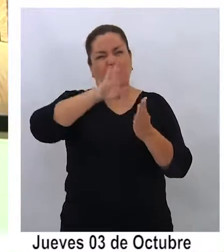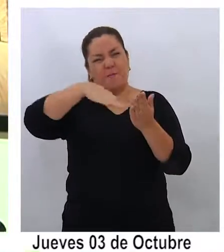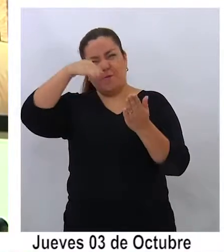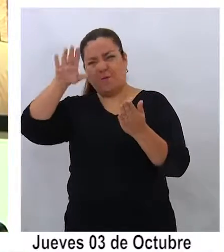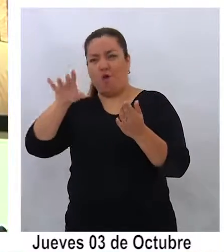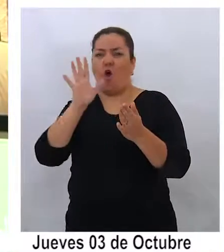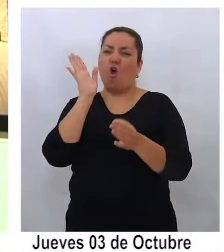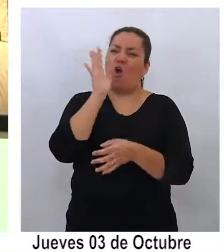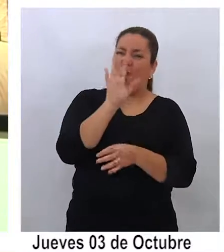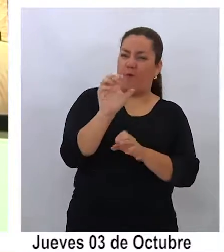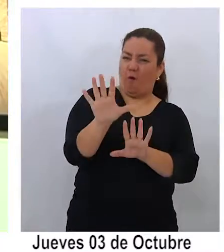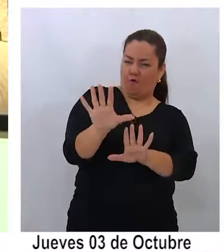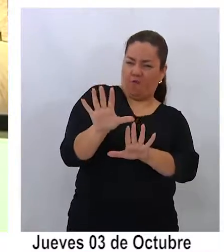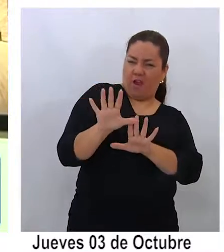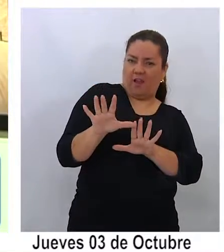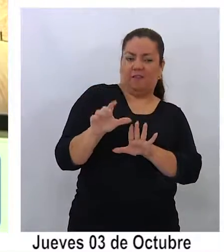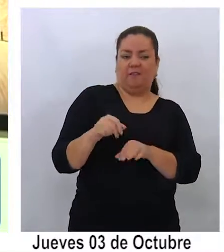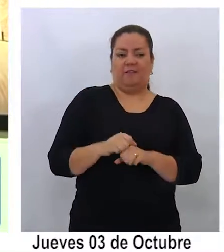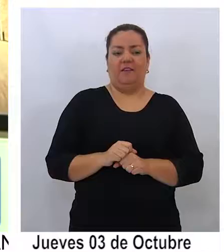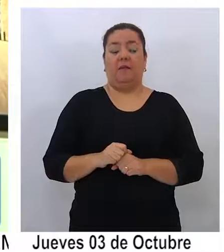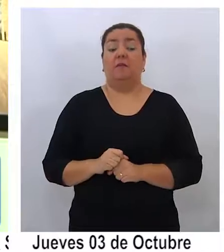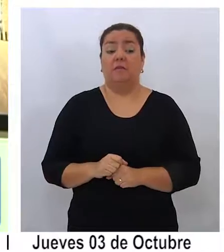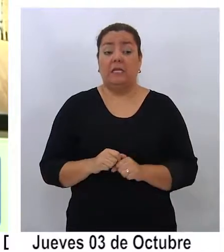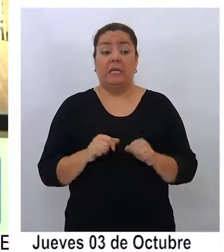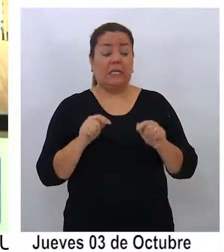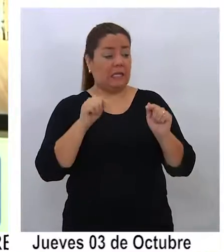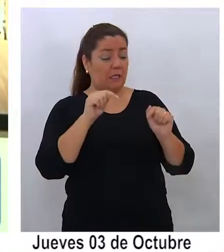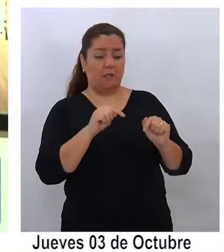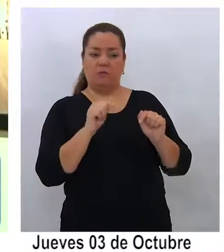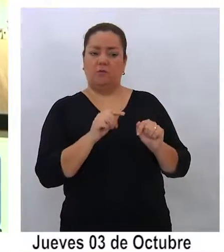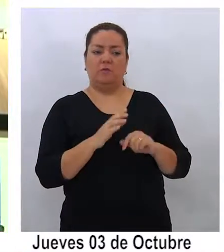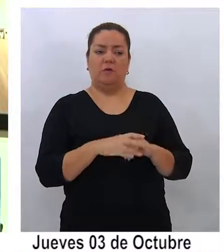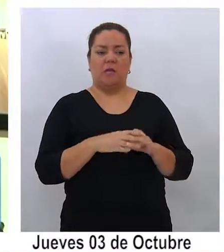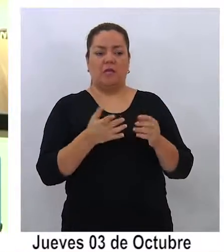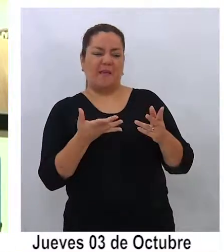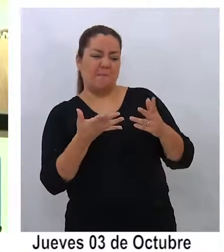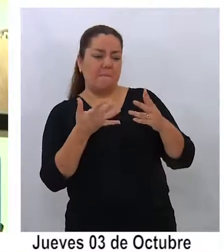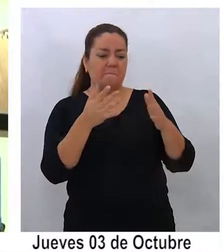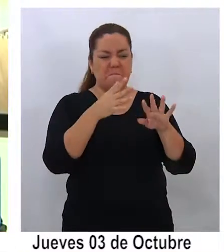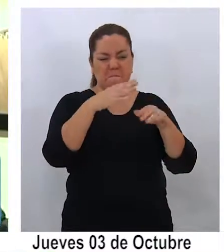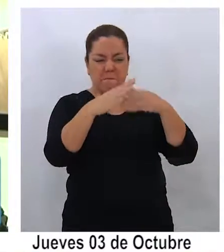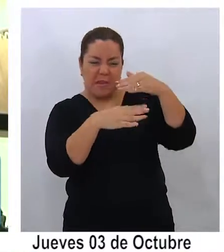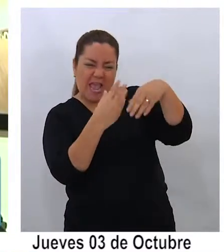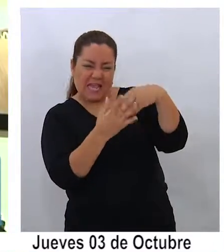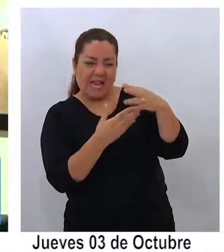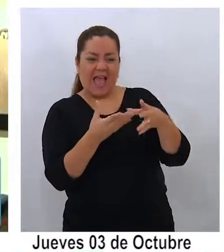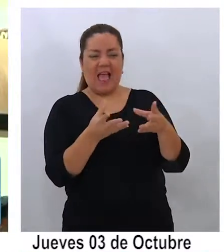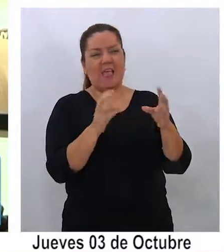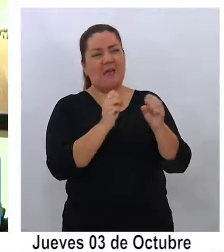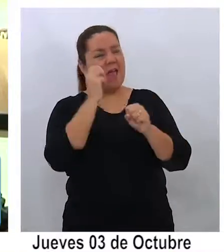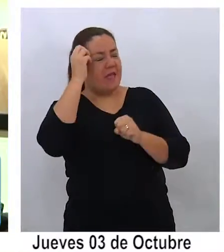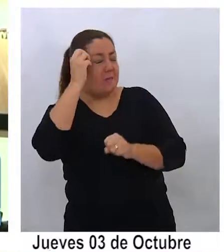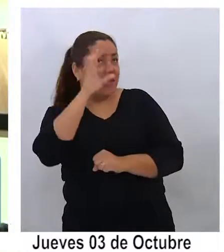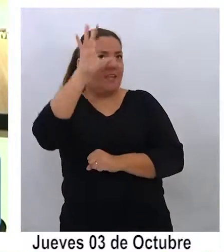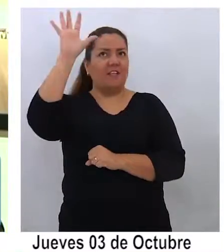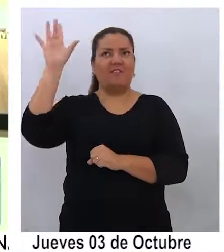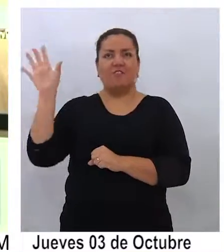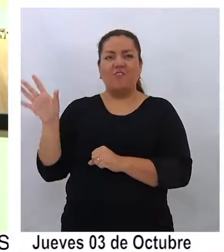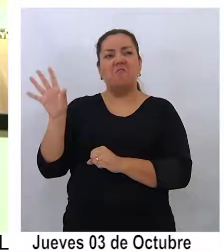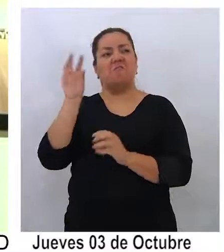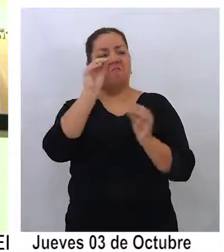medio fuertes, como arrebatados. Y estas cosas que mezclaba, imaginación,